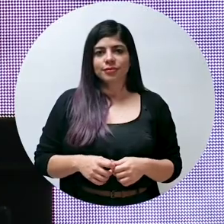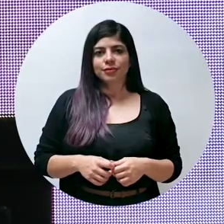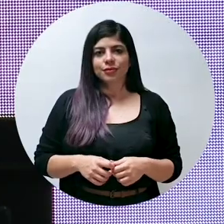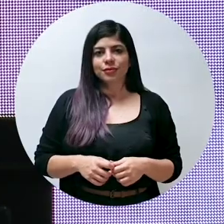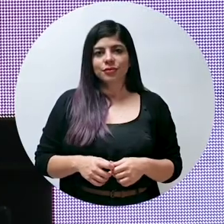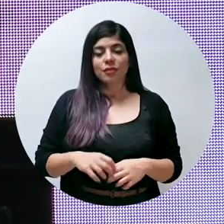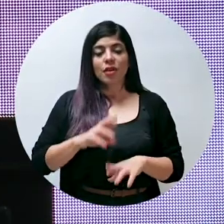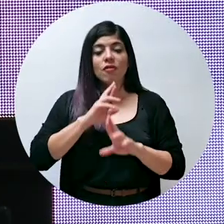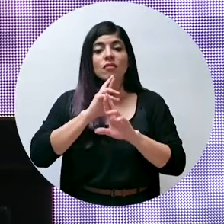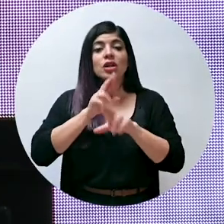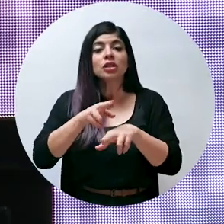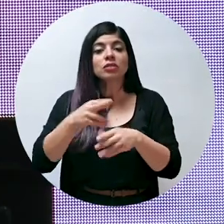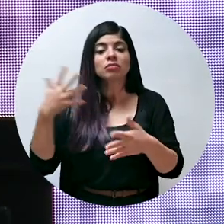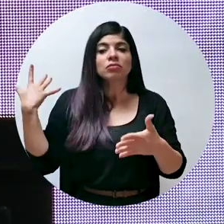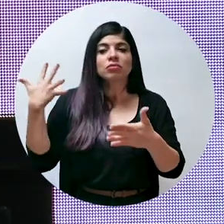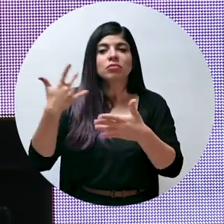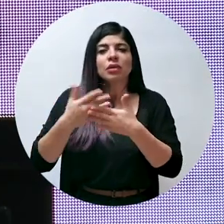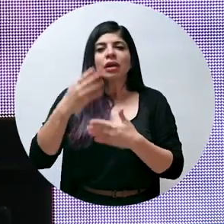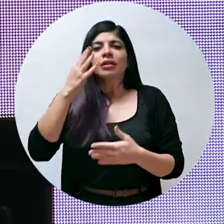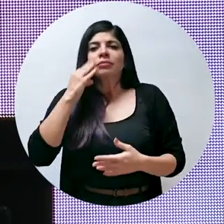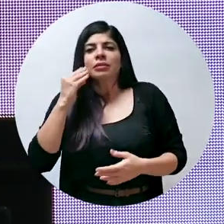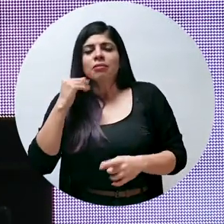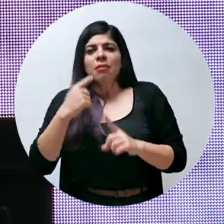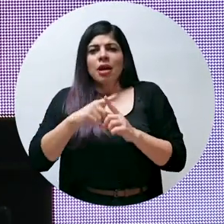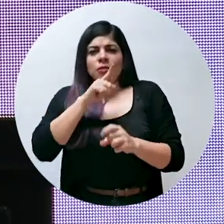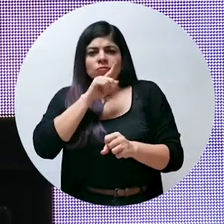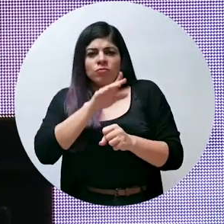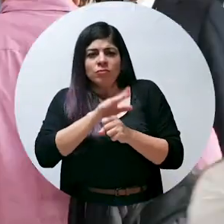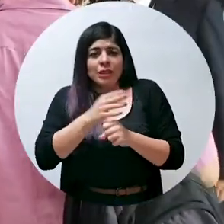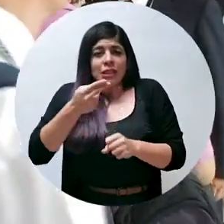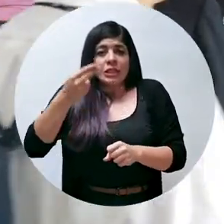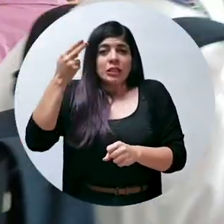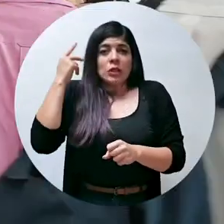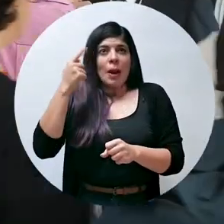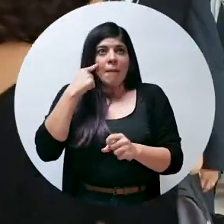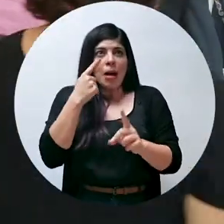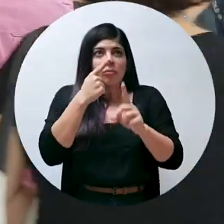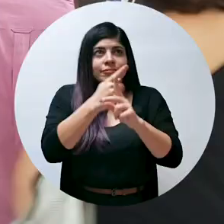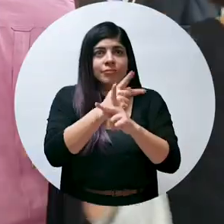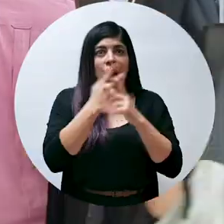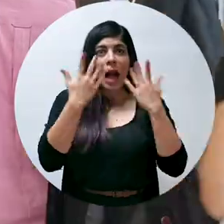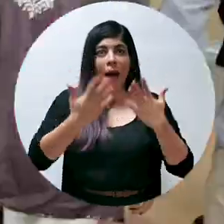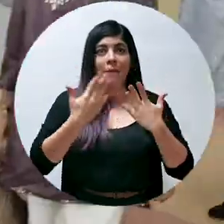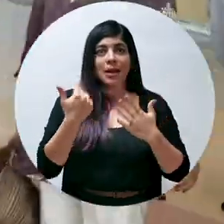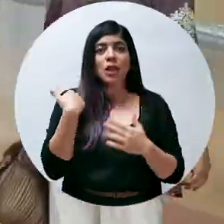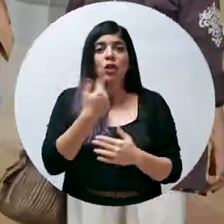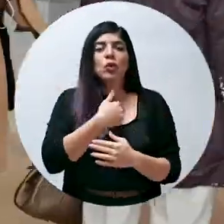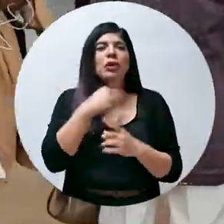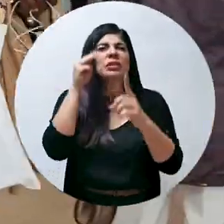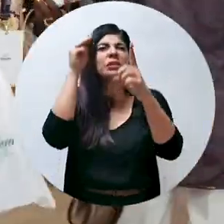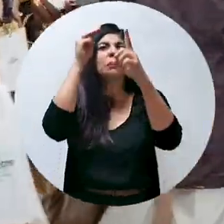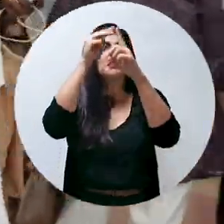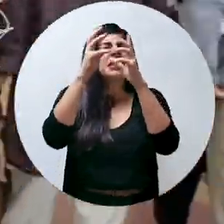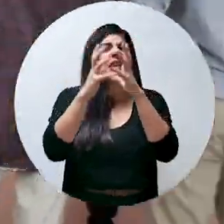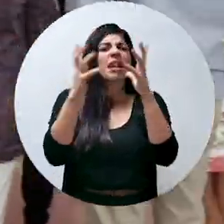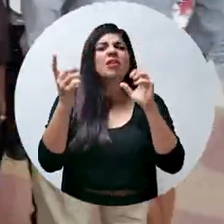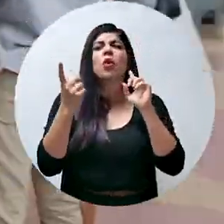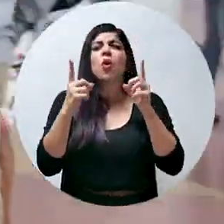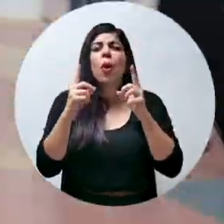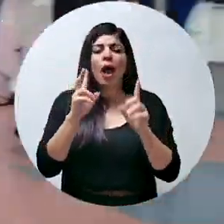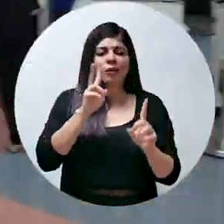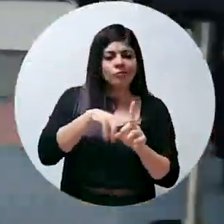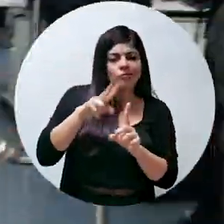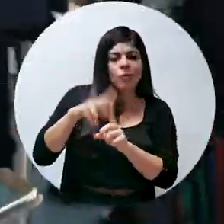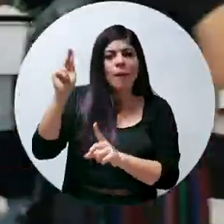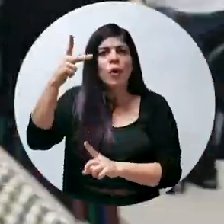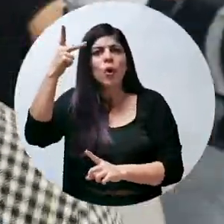Fruto de nuestra experiencia y compromiso histórico con el ambiente, nuestra mayor ambición es ejecutar políticas